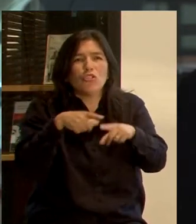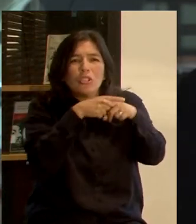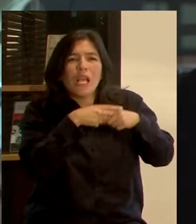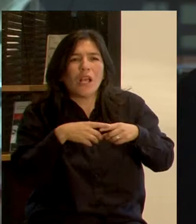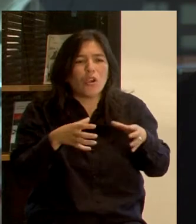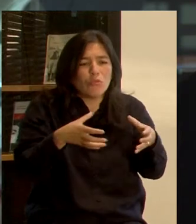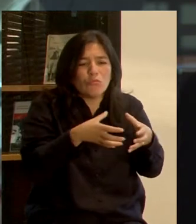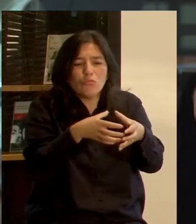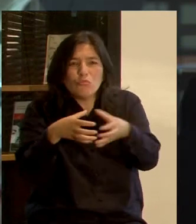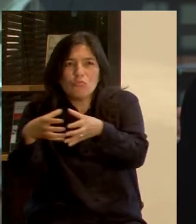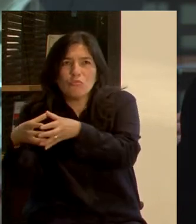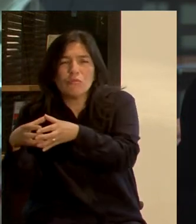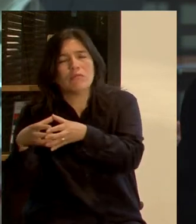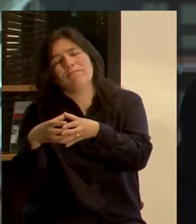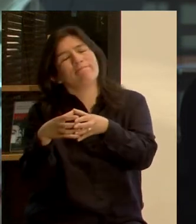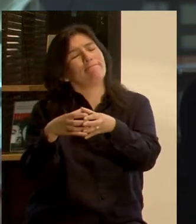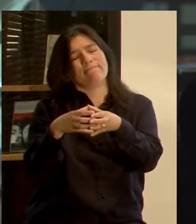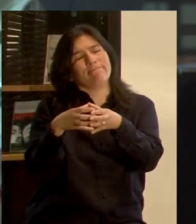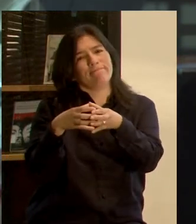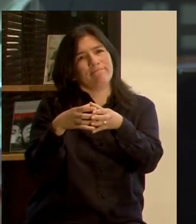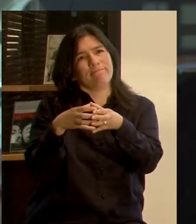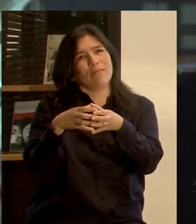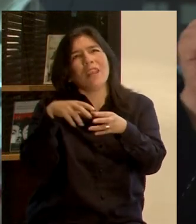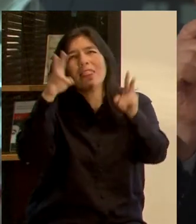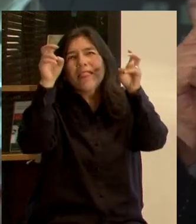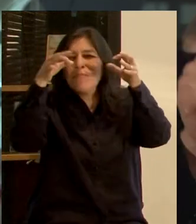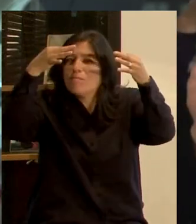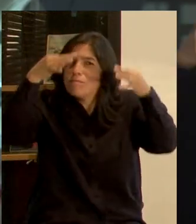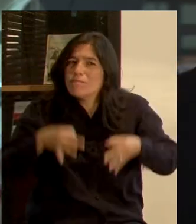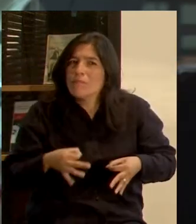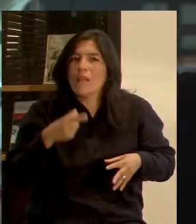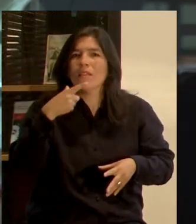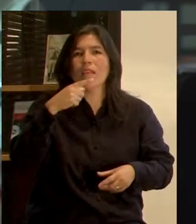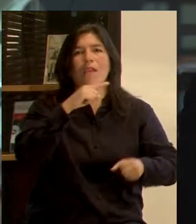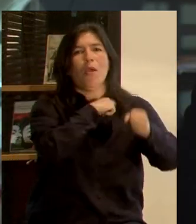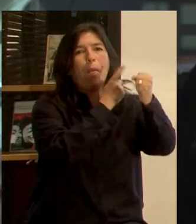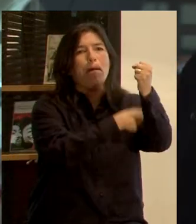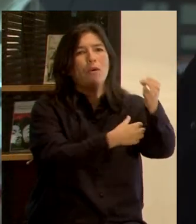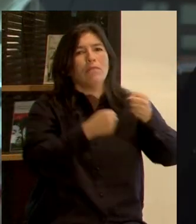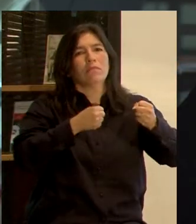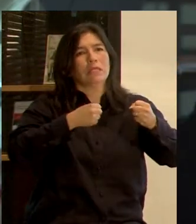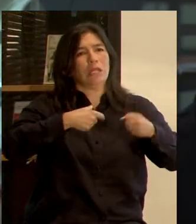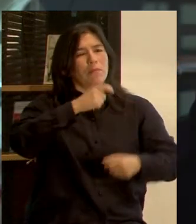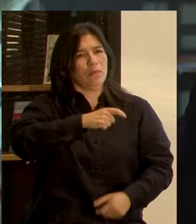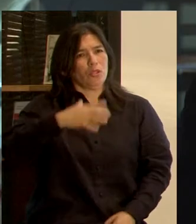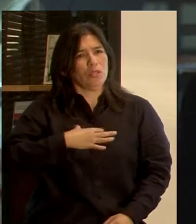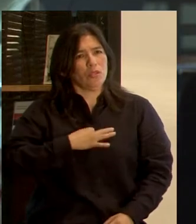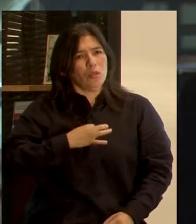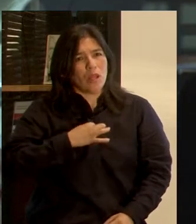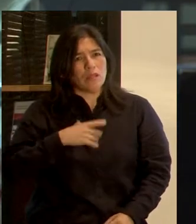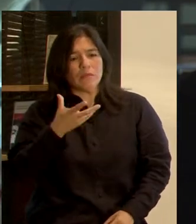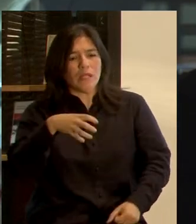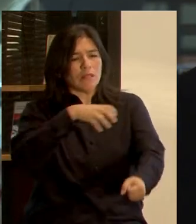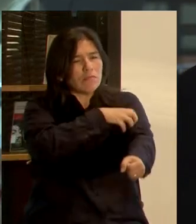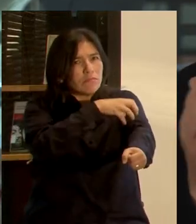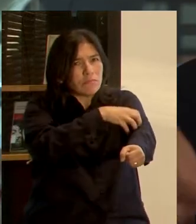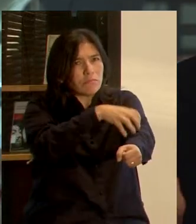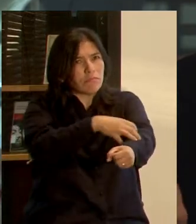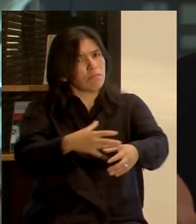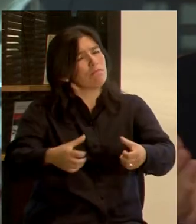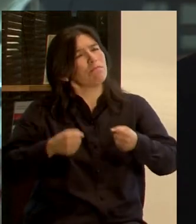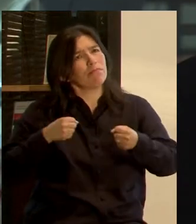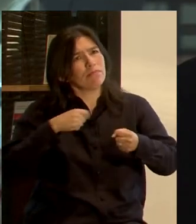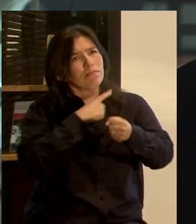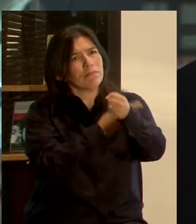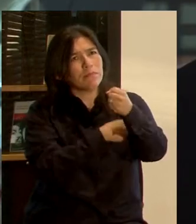Obviamente que no. La raíz del tema está en empoderar a los ciudadanos, empoderar a las regiones y evitar